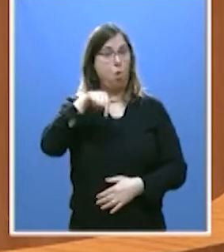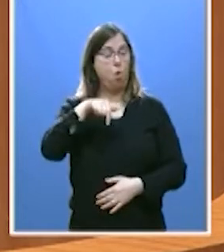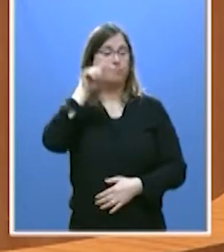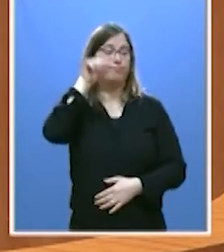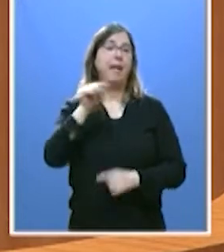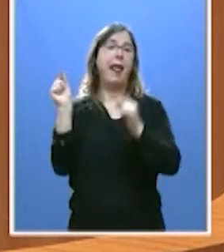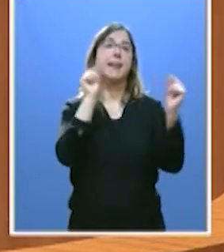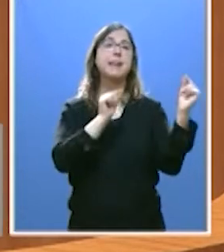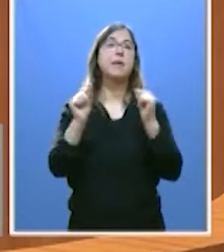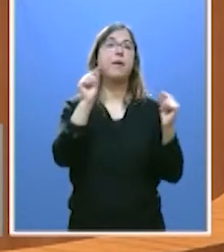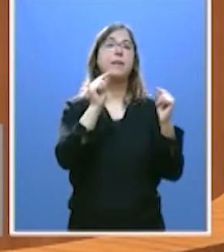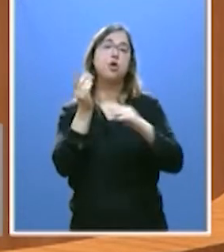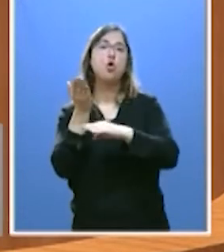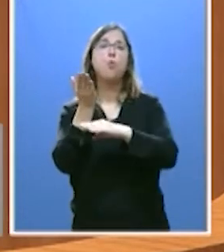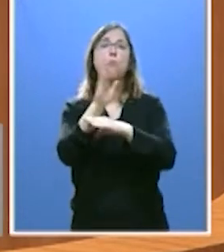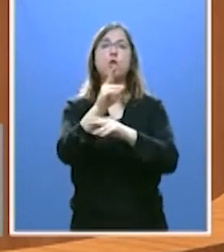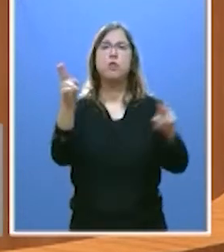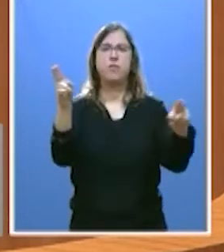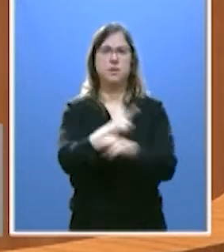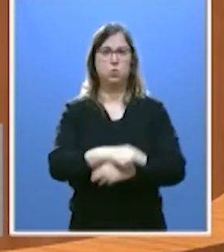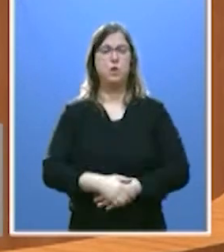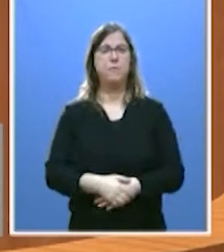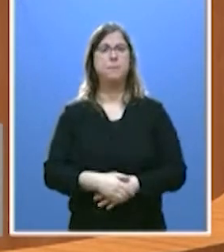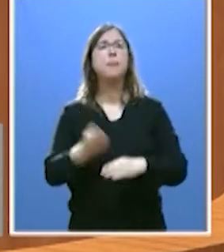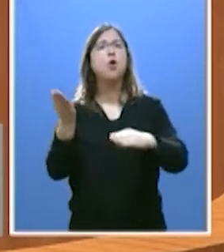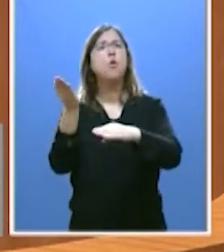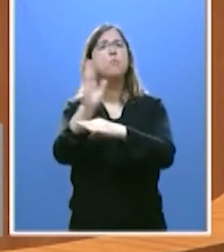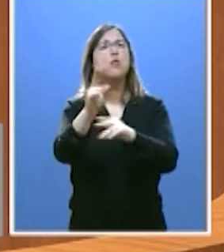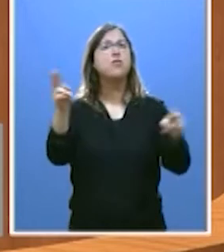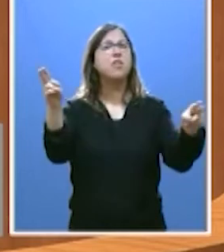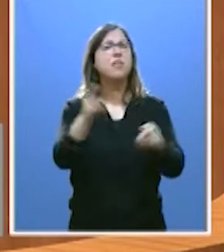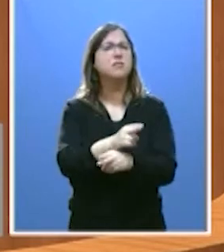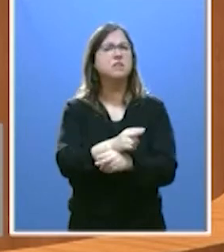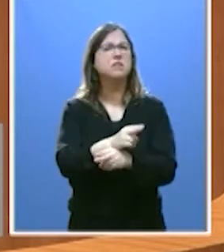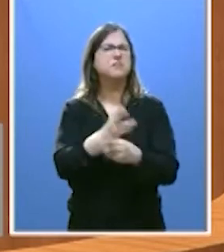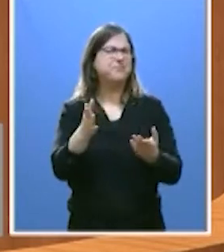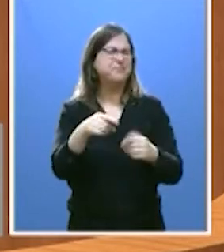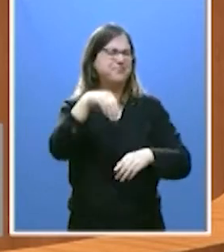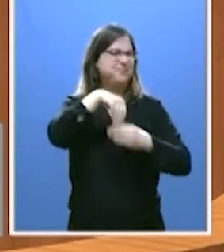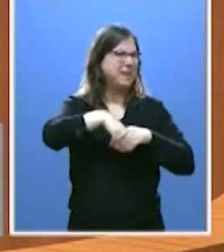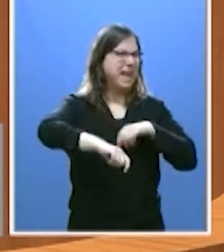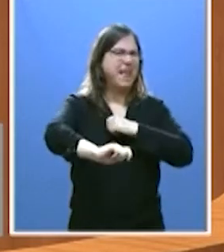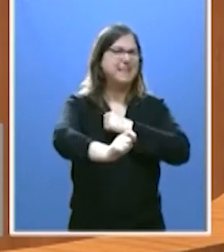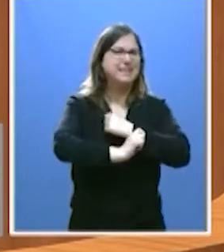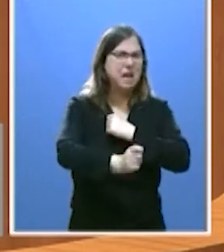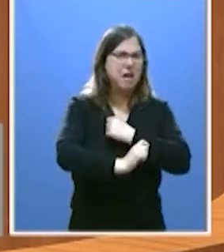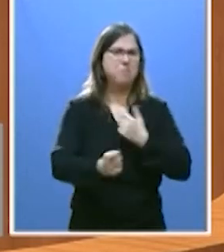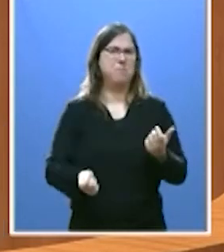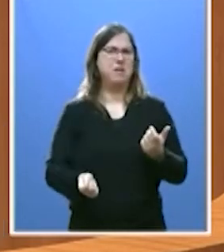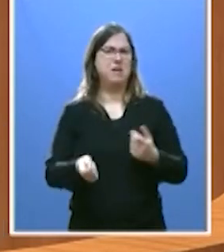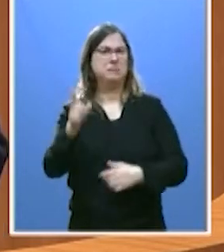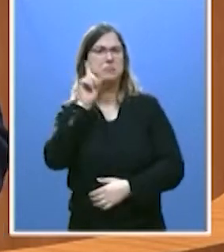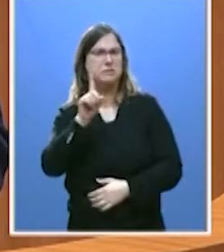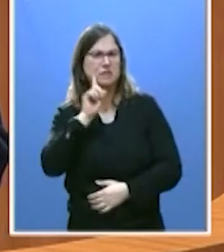una moción de censura. Y una moción de censura que está plagada de trampas, plagada de